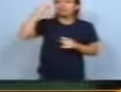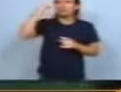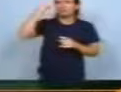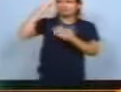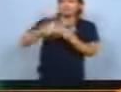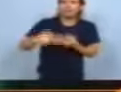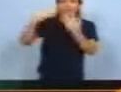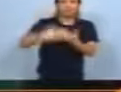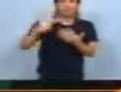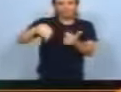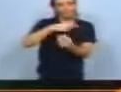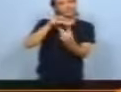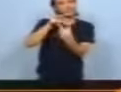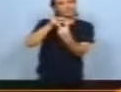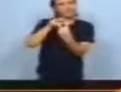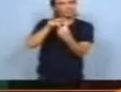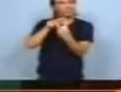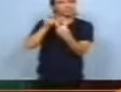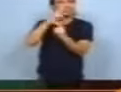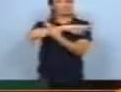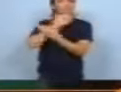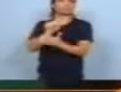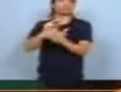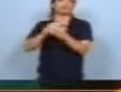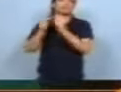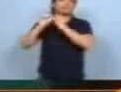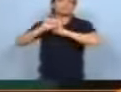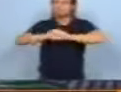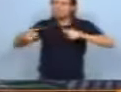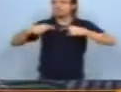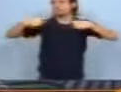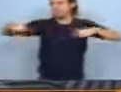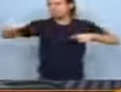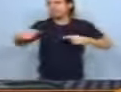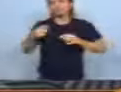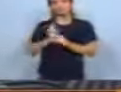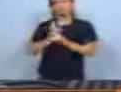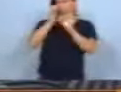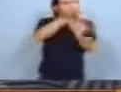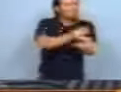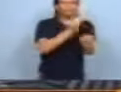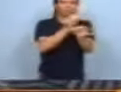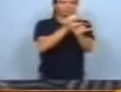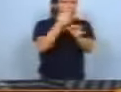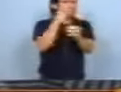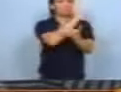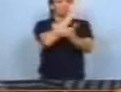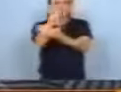un... Y Ana y Chela son las que envían los materiales, se encargan de enviar a todas las escuelas y a todas las